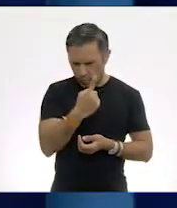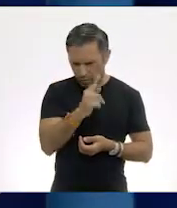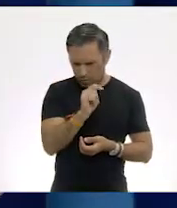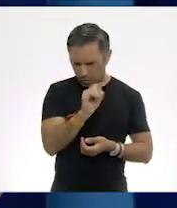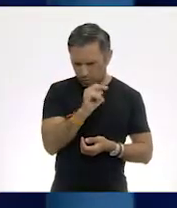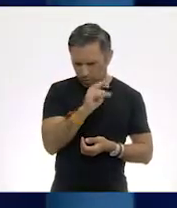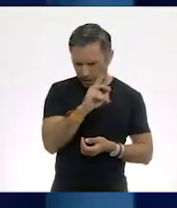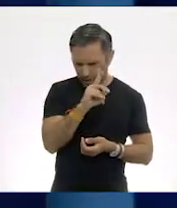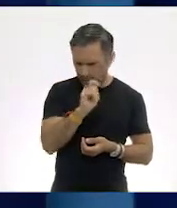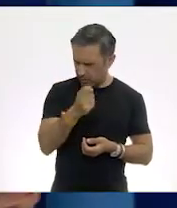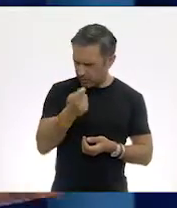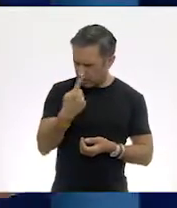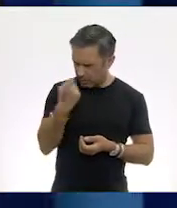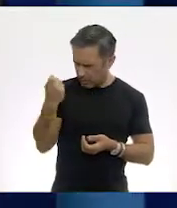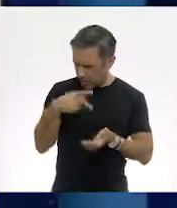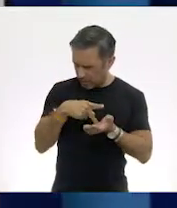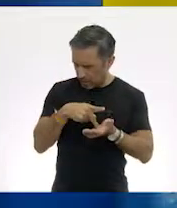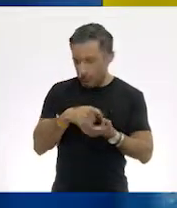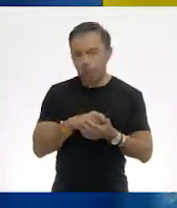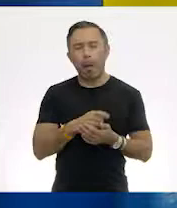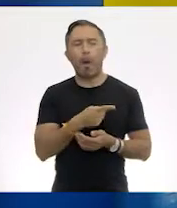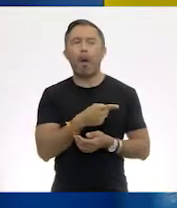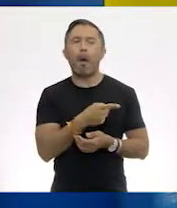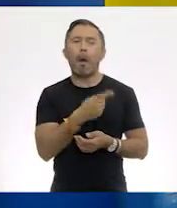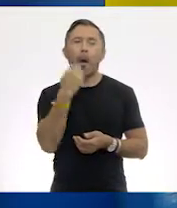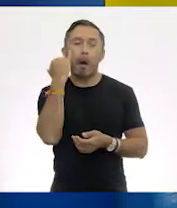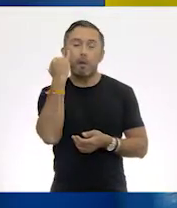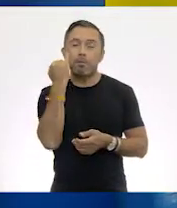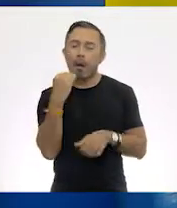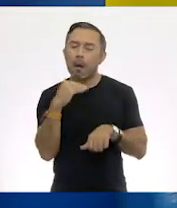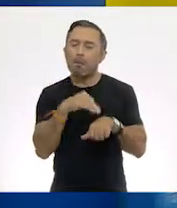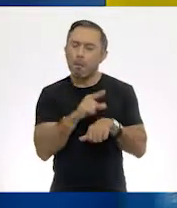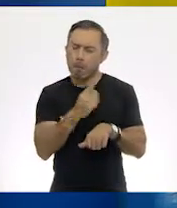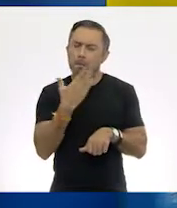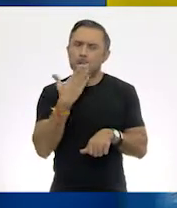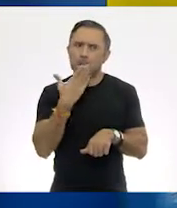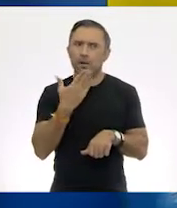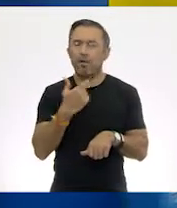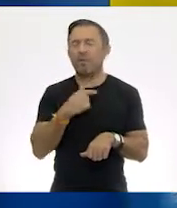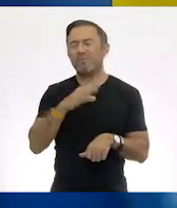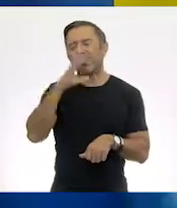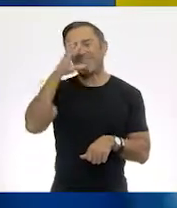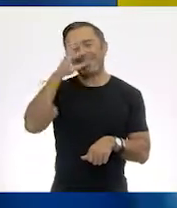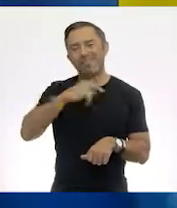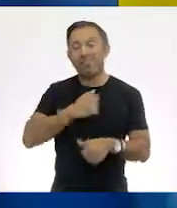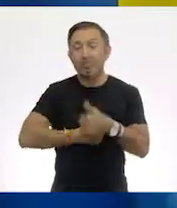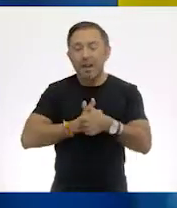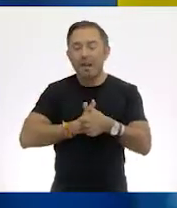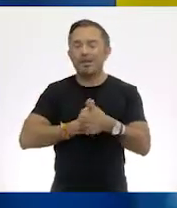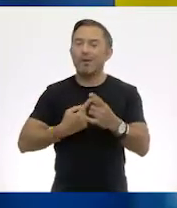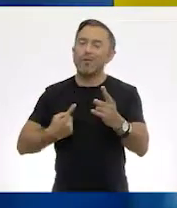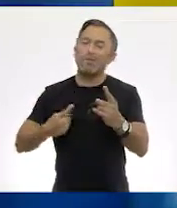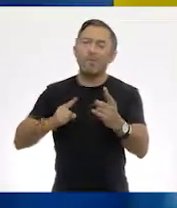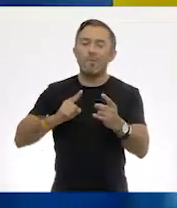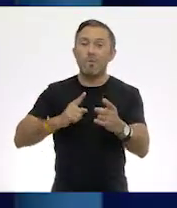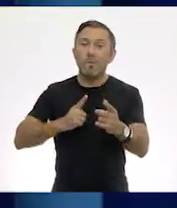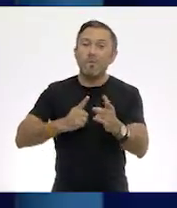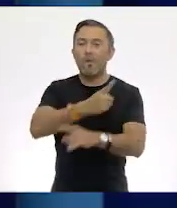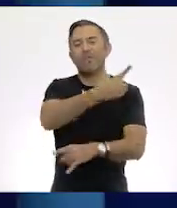¿no? Bueno, ese es un buen intento. Fallé mi penal. Respuesta incorrecta. Perdí, ok.